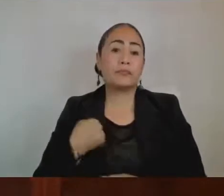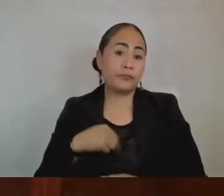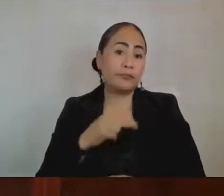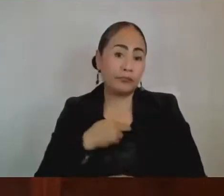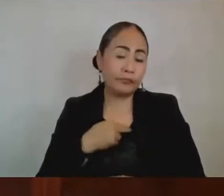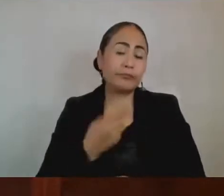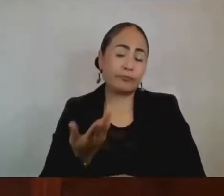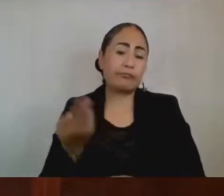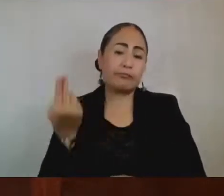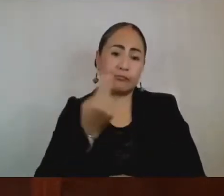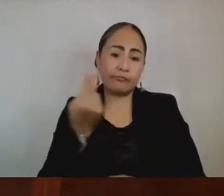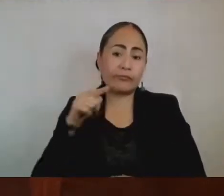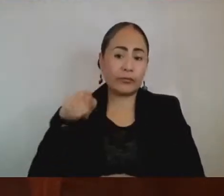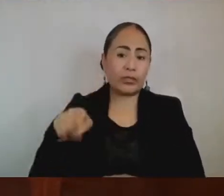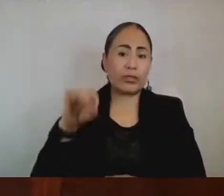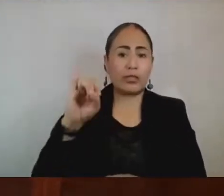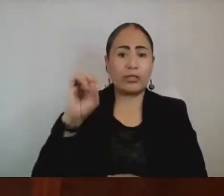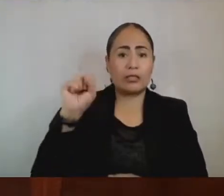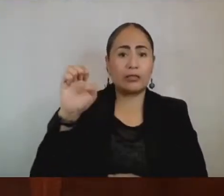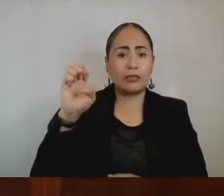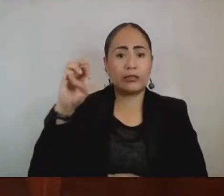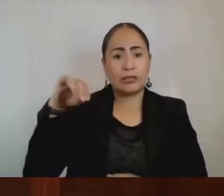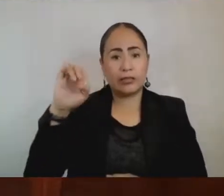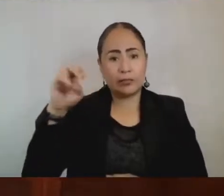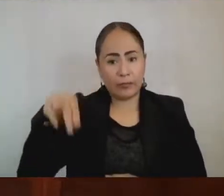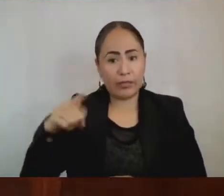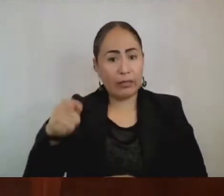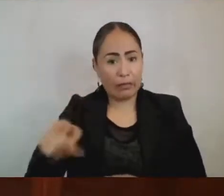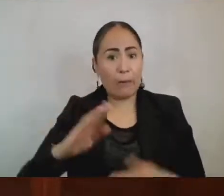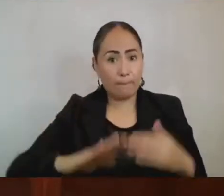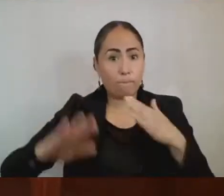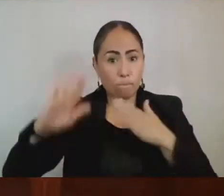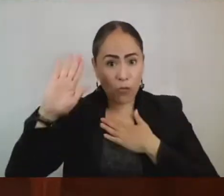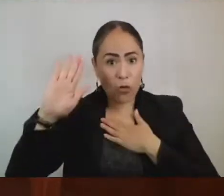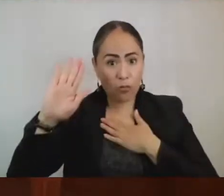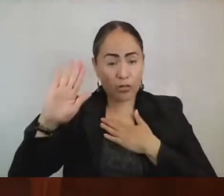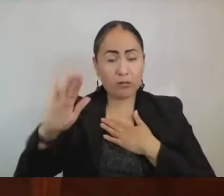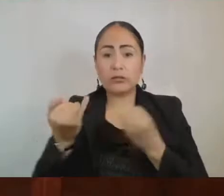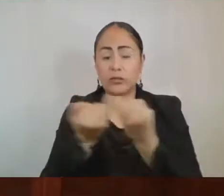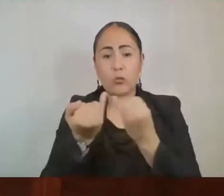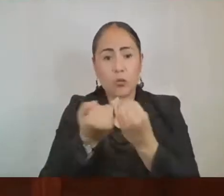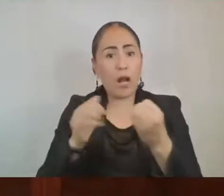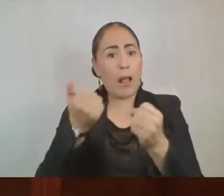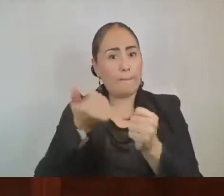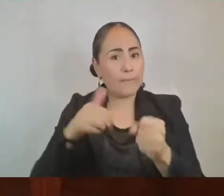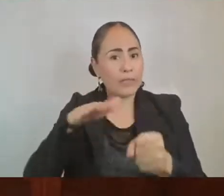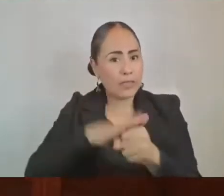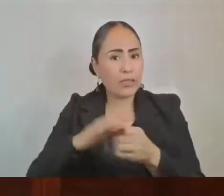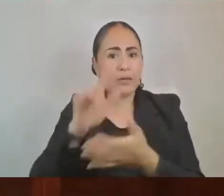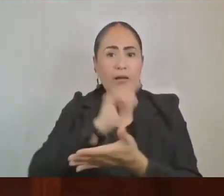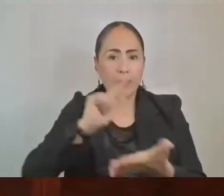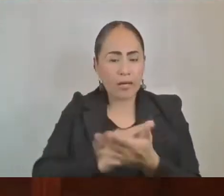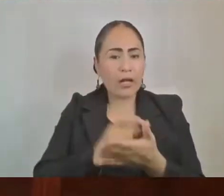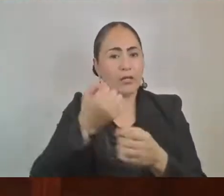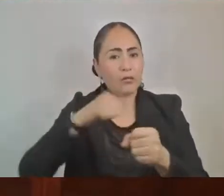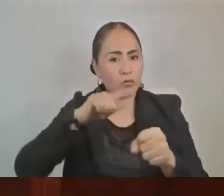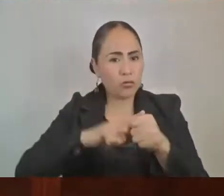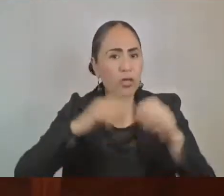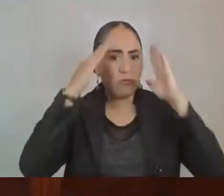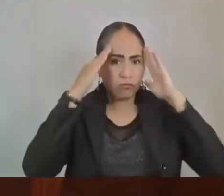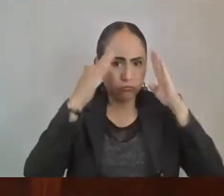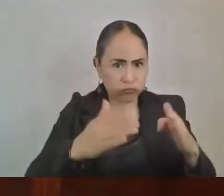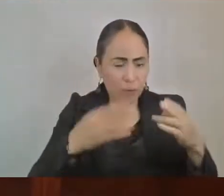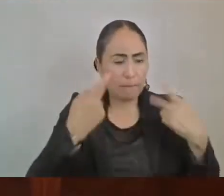que este Instituto Estatal de Seguridad Social tiene un compromiso administrativo, legal y social que cumplir con la